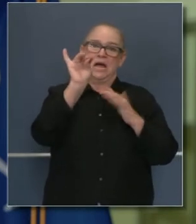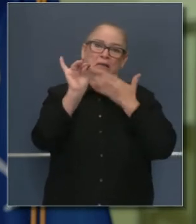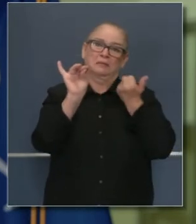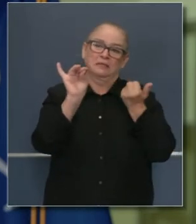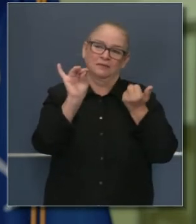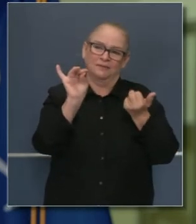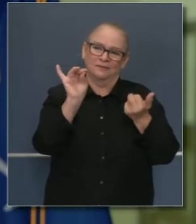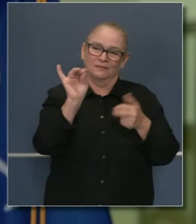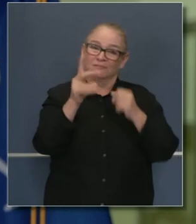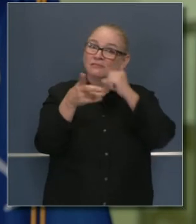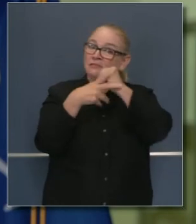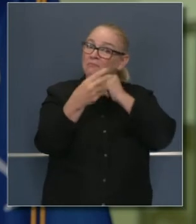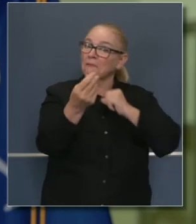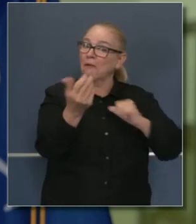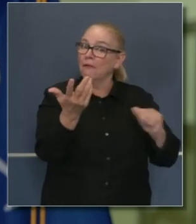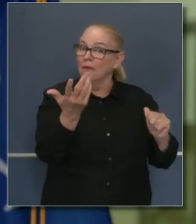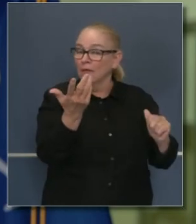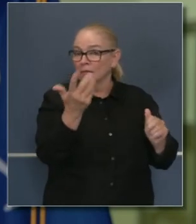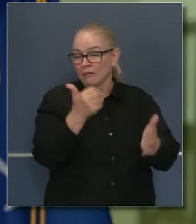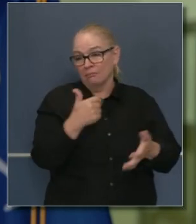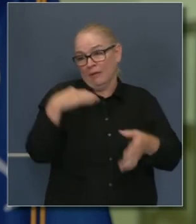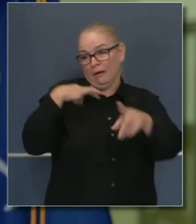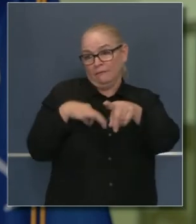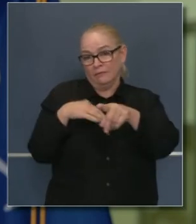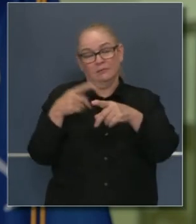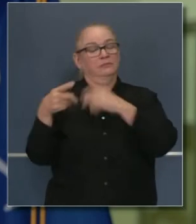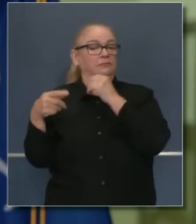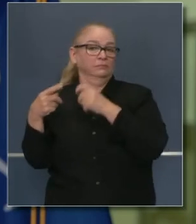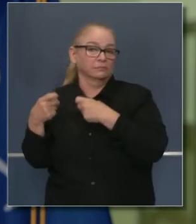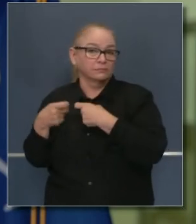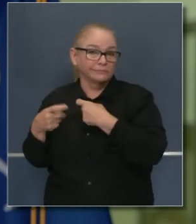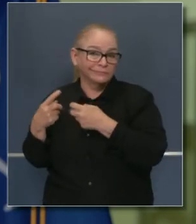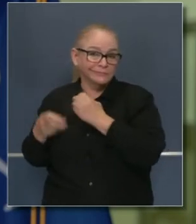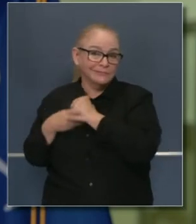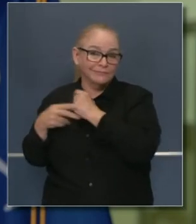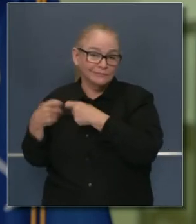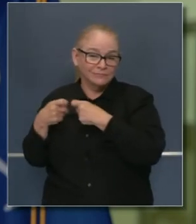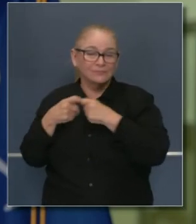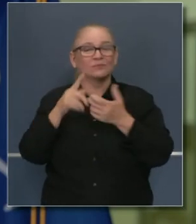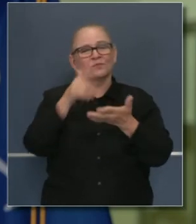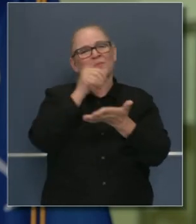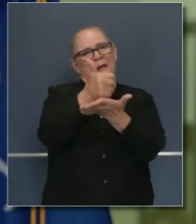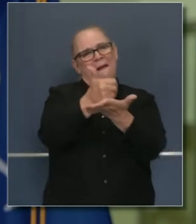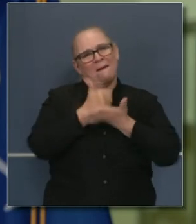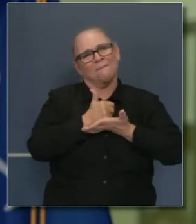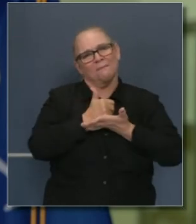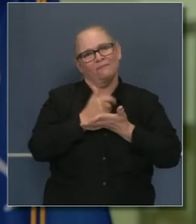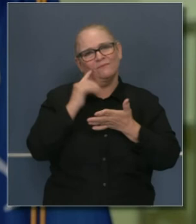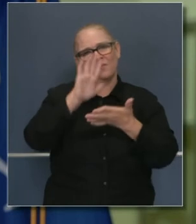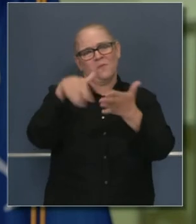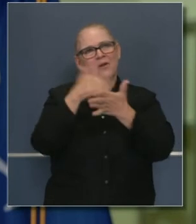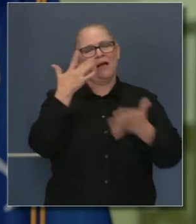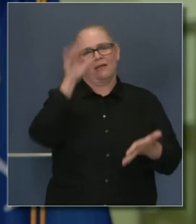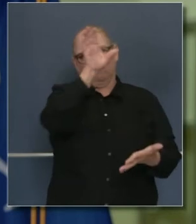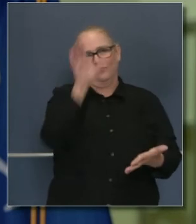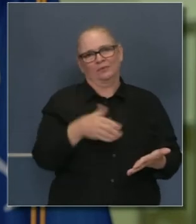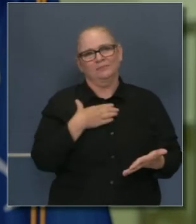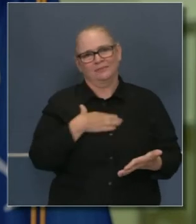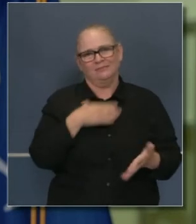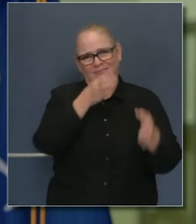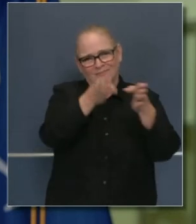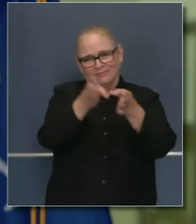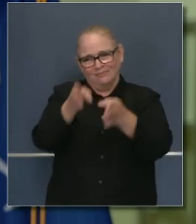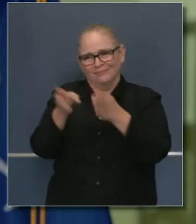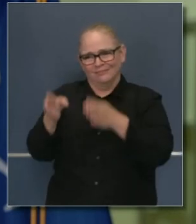más. Ahorrarán dinero y también ahorrarán energía, pero también nos ayudarán a nosotros. Esos actos individuales nos ayudarán a